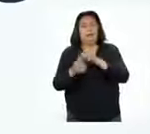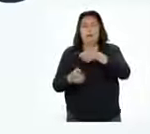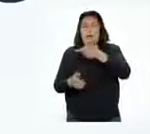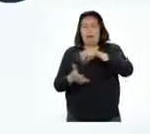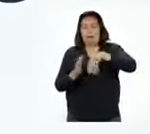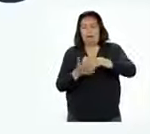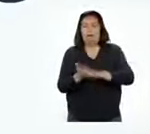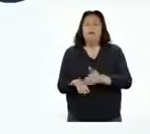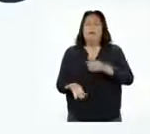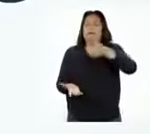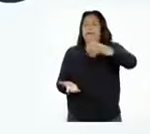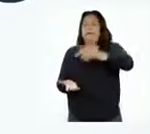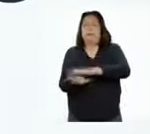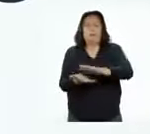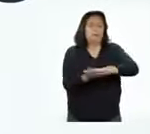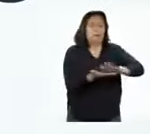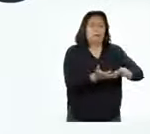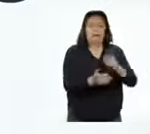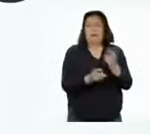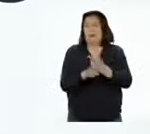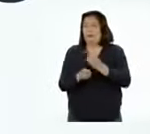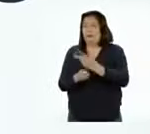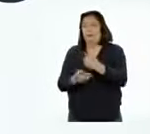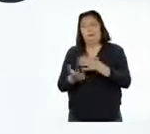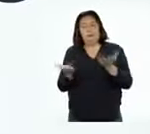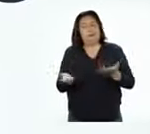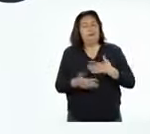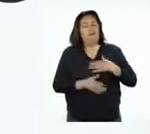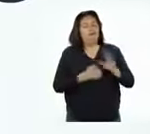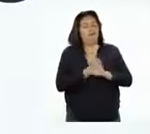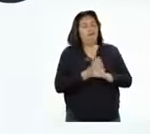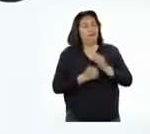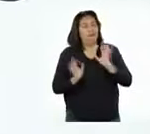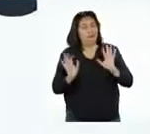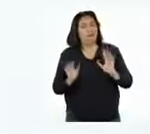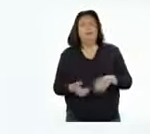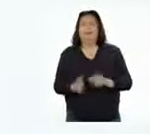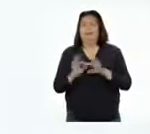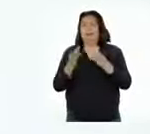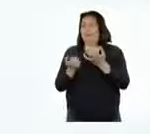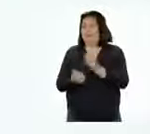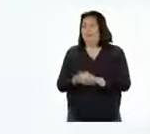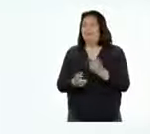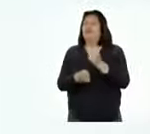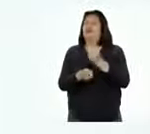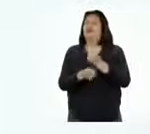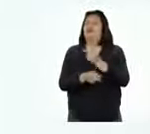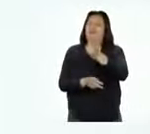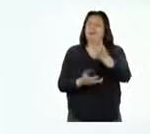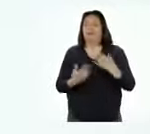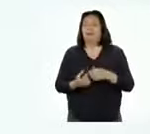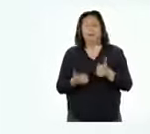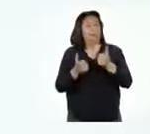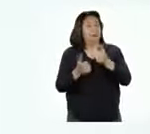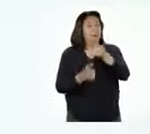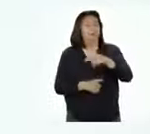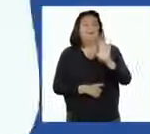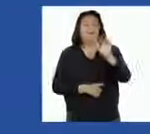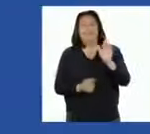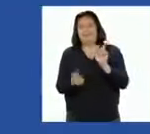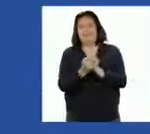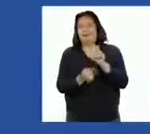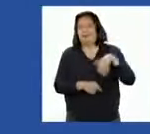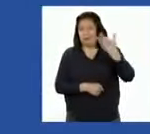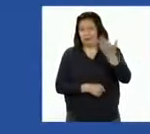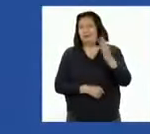y con jabón y desinfectar todo con mucho cuidado, para así mantenernos seguros y seguras con nuestras familias. Cuídense mucho y que estén bien. Nos vemos hasta la